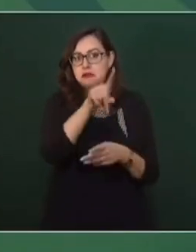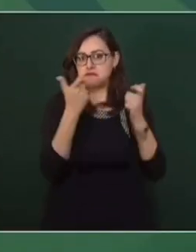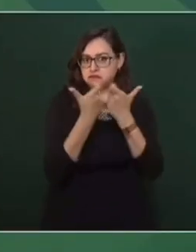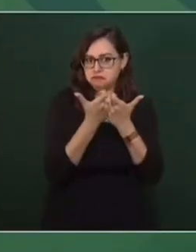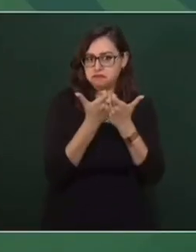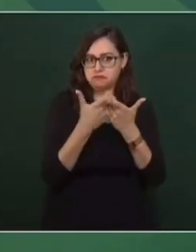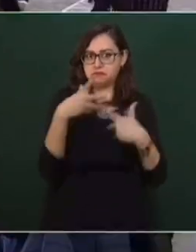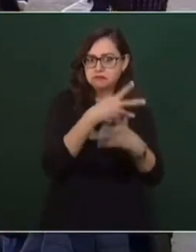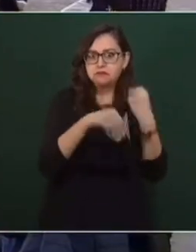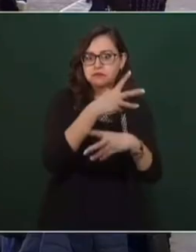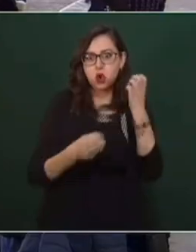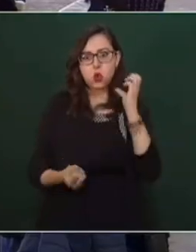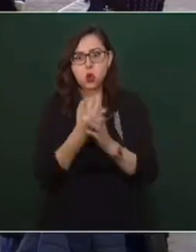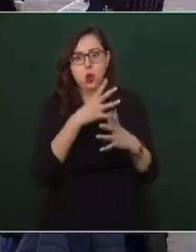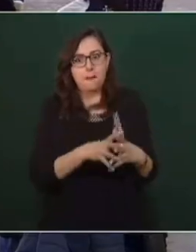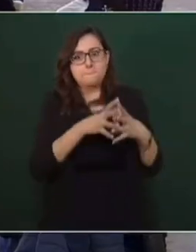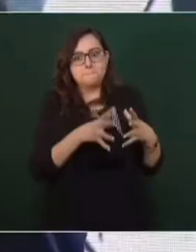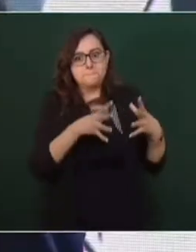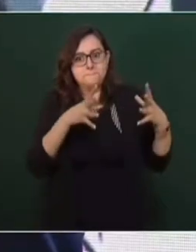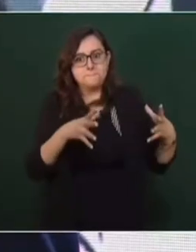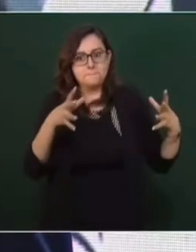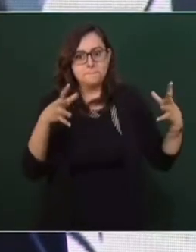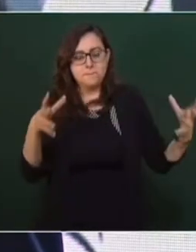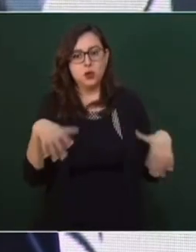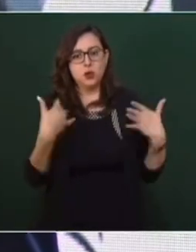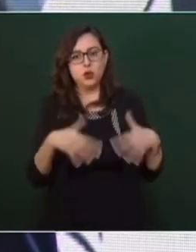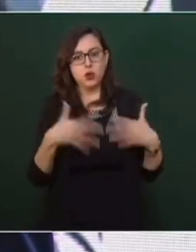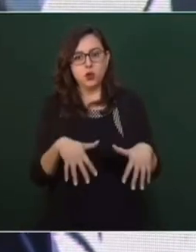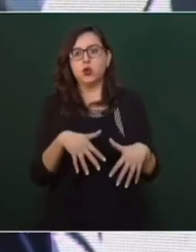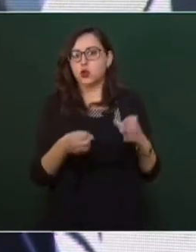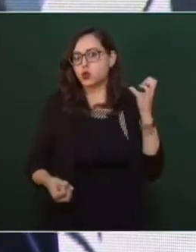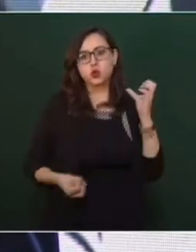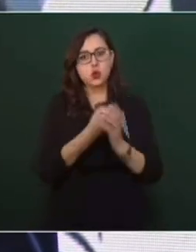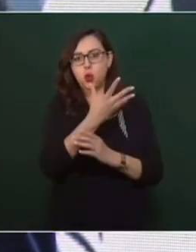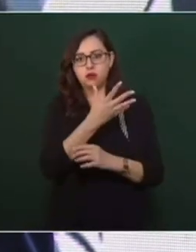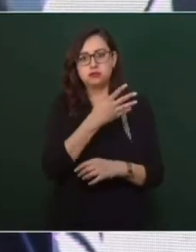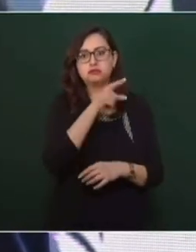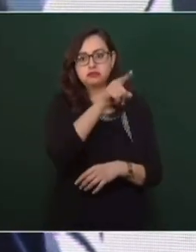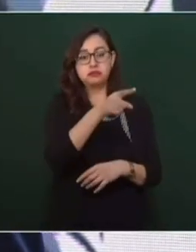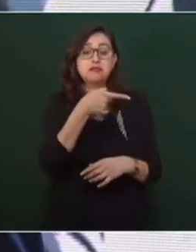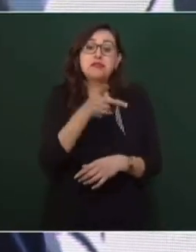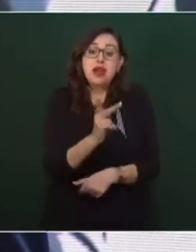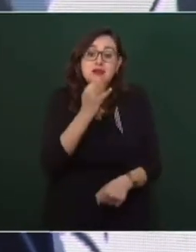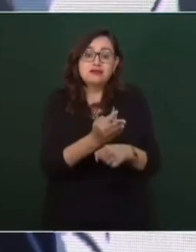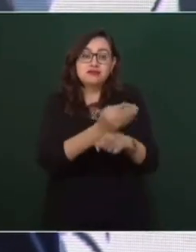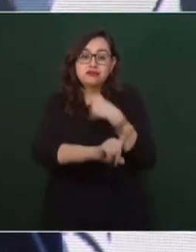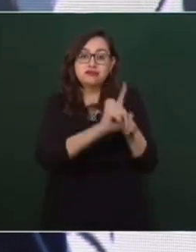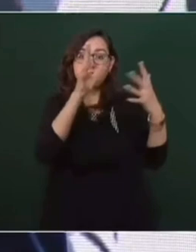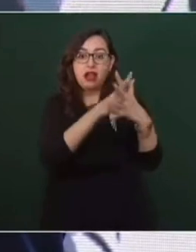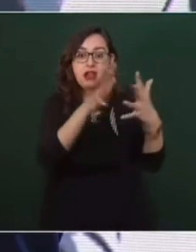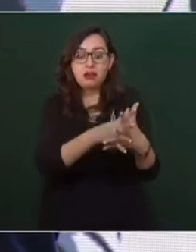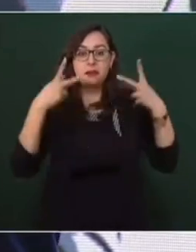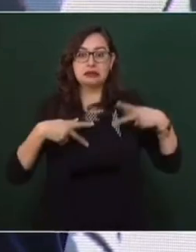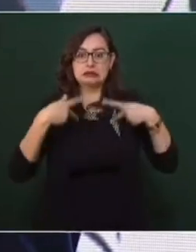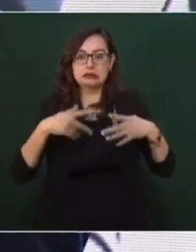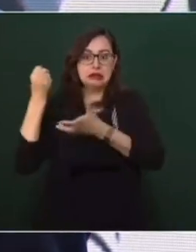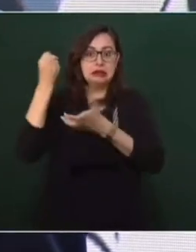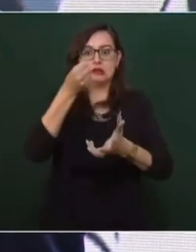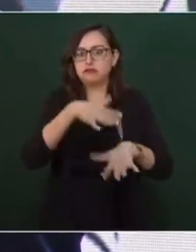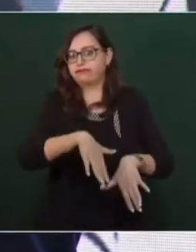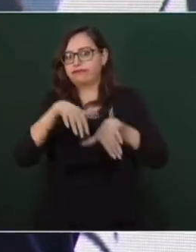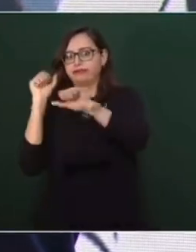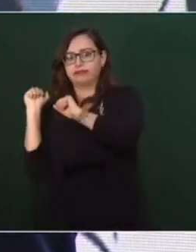economías emergentes, muy propicias para la inversión en el mundo. Ahora ha habido un desplazamiento y afortunadamente nuestro país